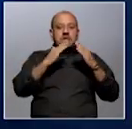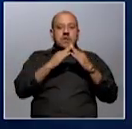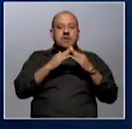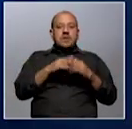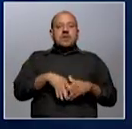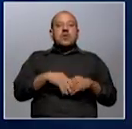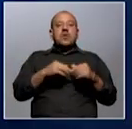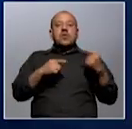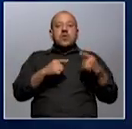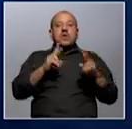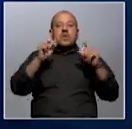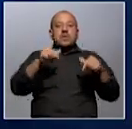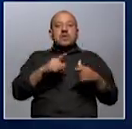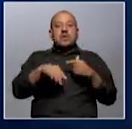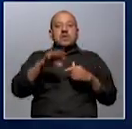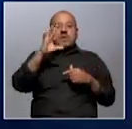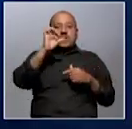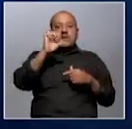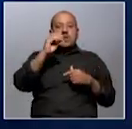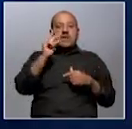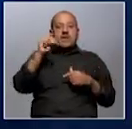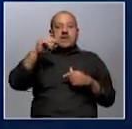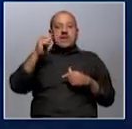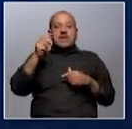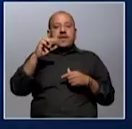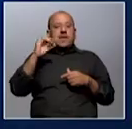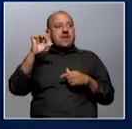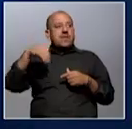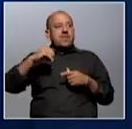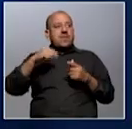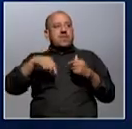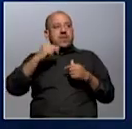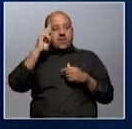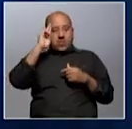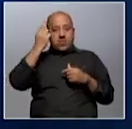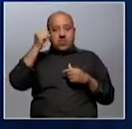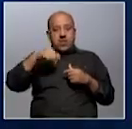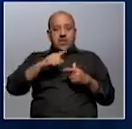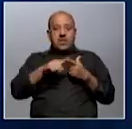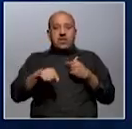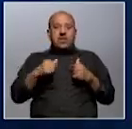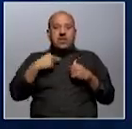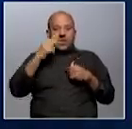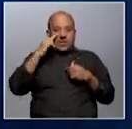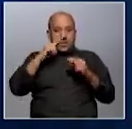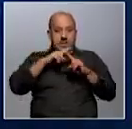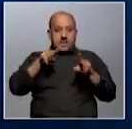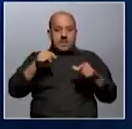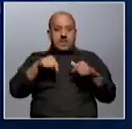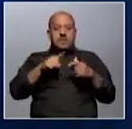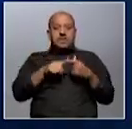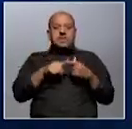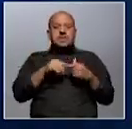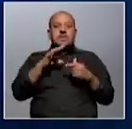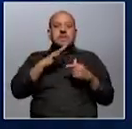contra el sedentarismo. Como vemos en pantalla, lo que tenemos es que el uruguayo, y lo que se ha visto justamente en diferentes